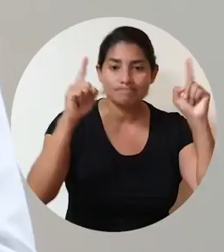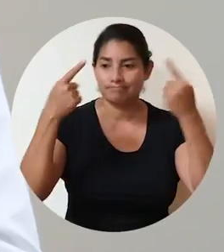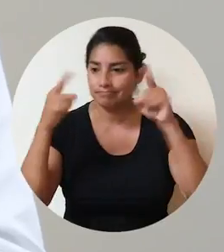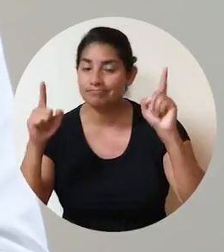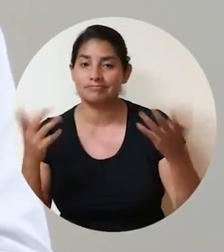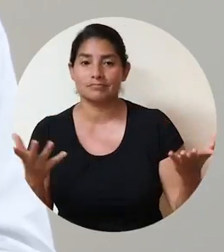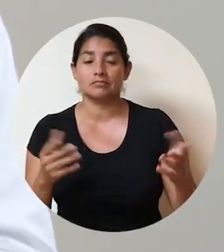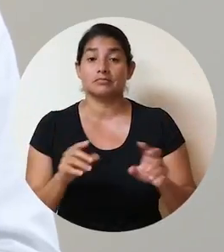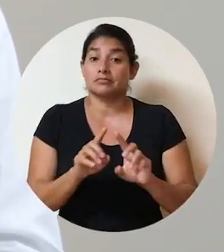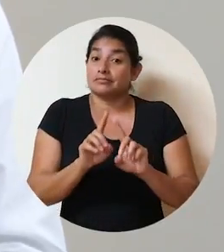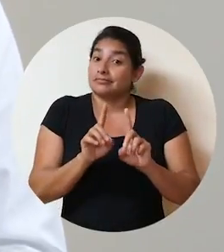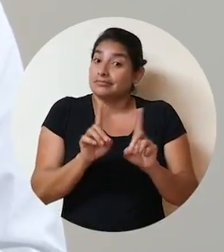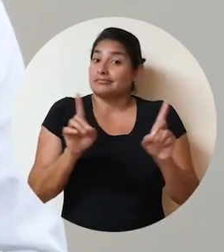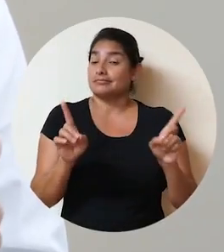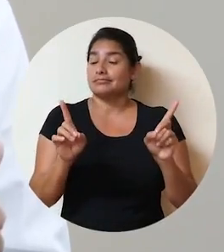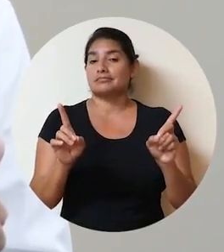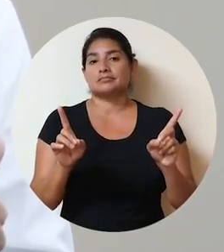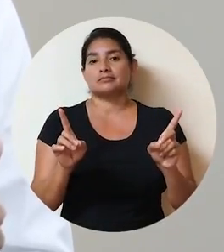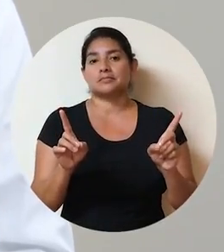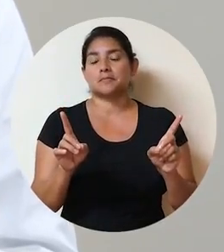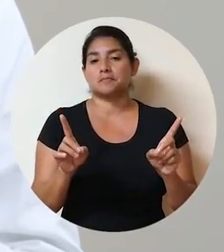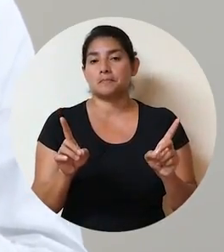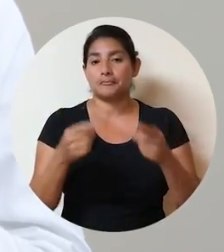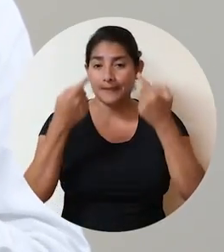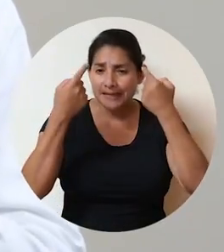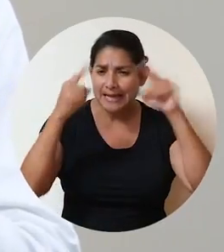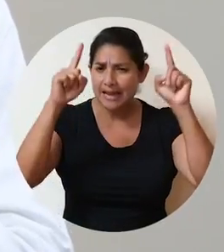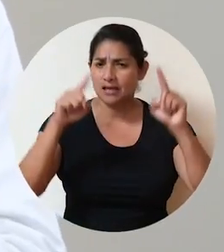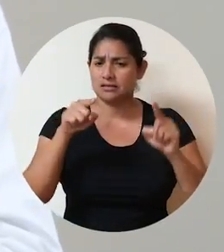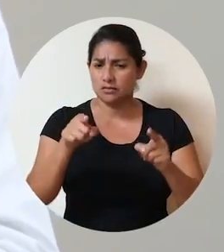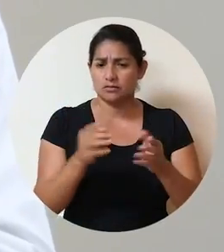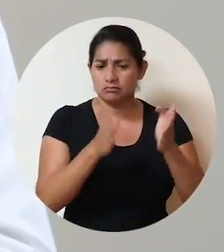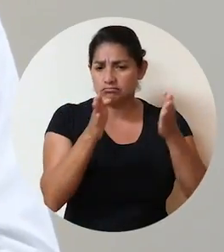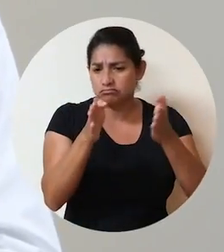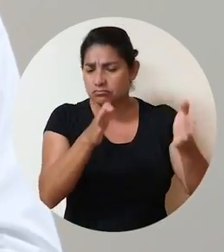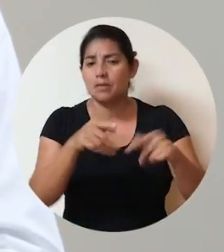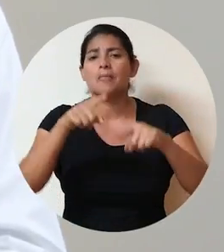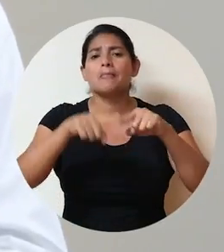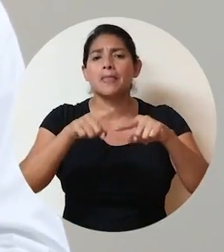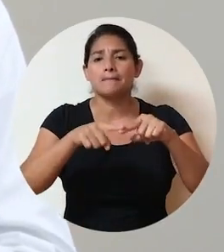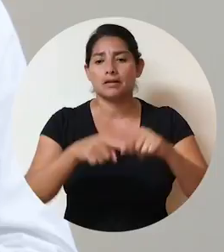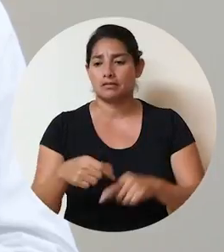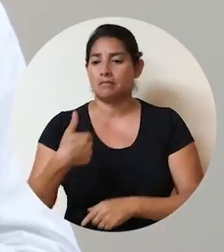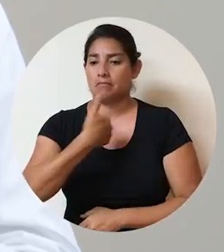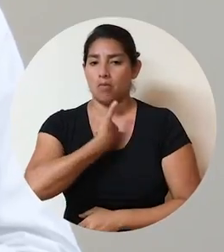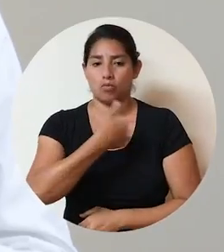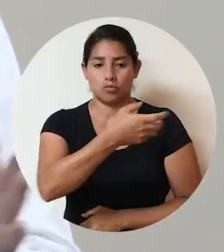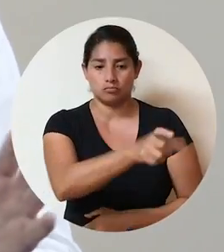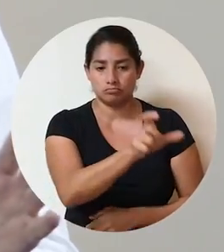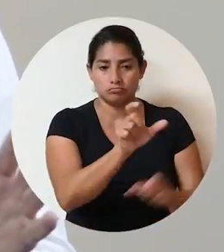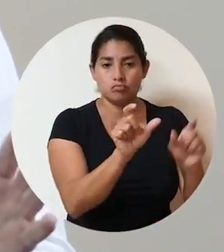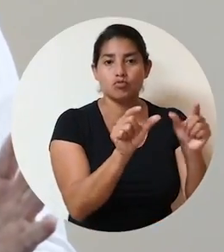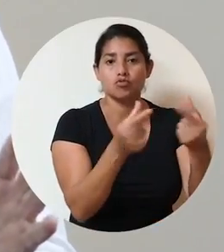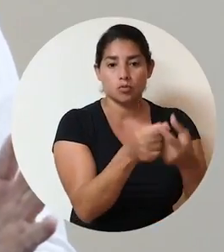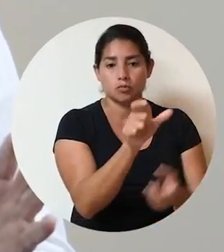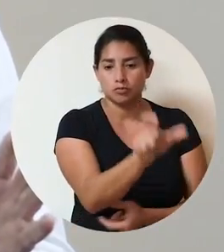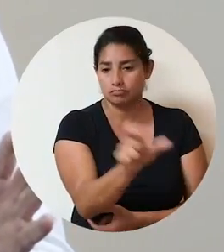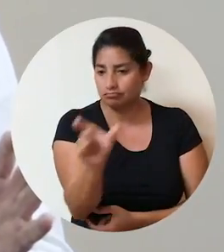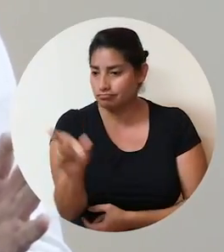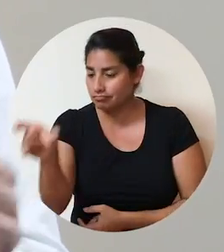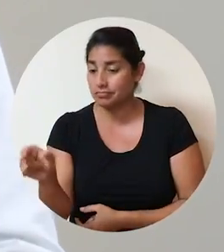fructifique. Sin embargo, el éxito de la iniciativa depende de los propios sectores.